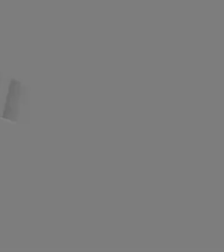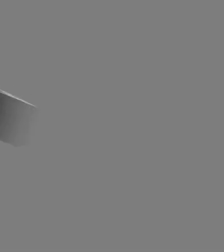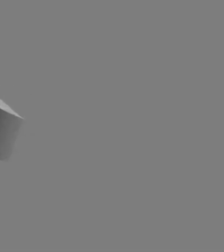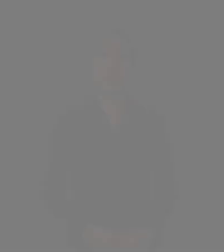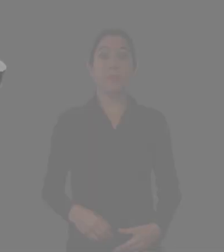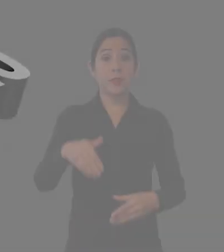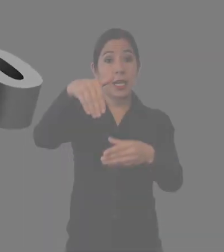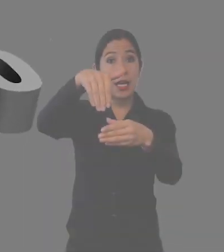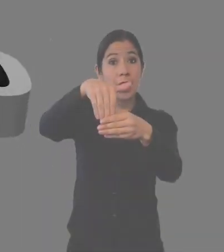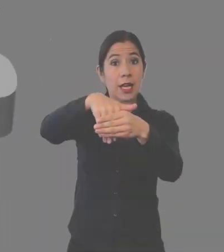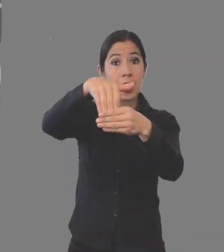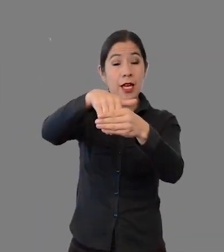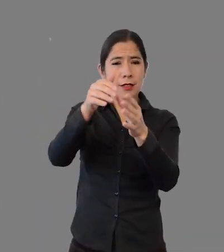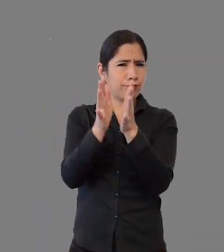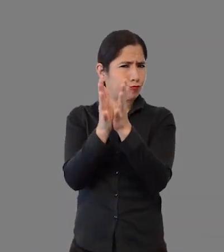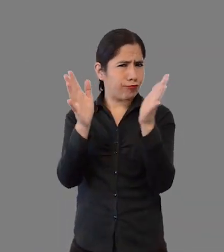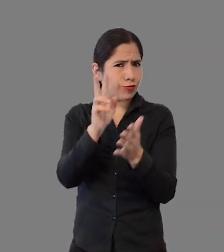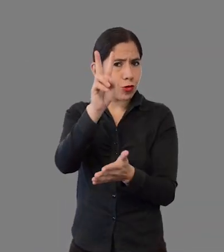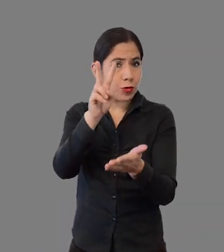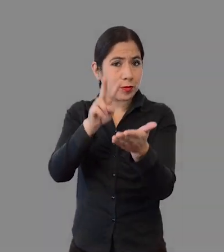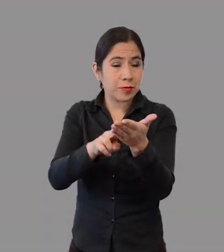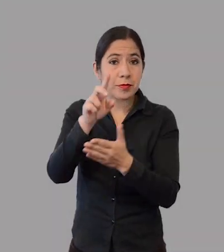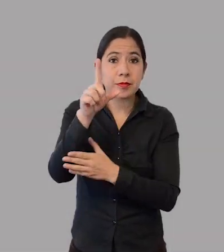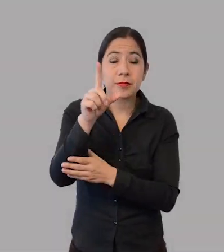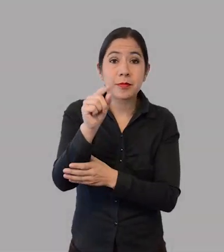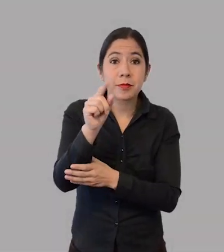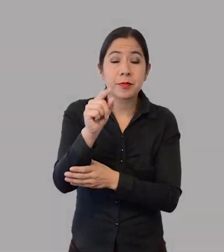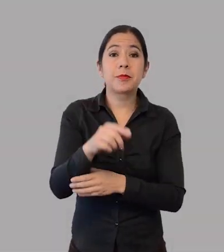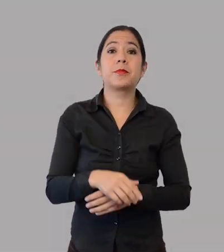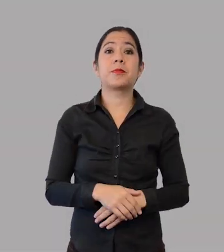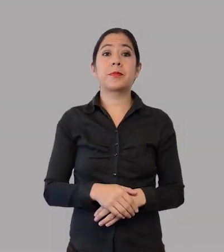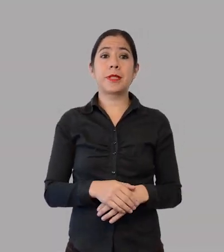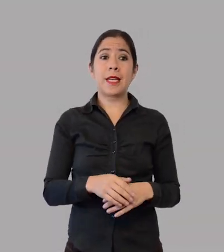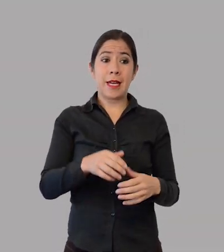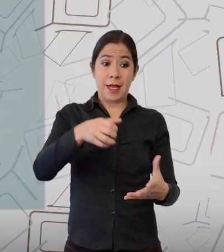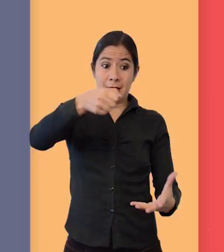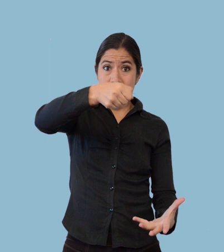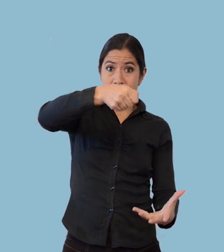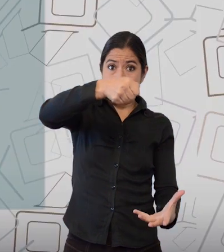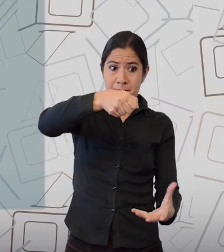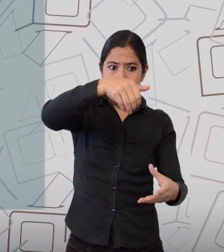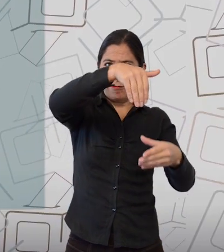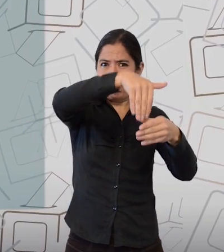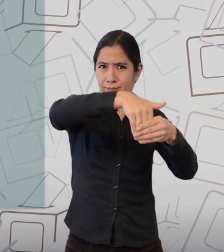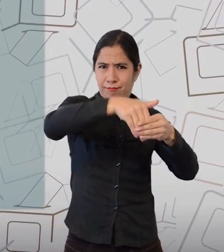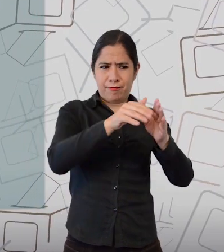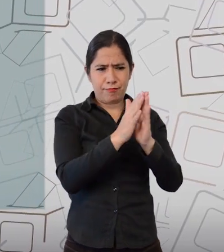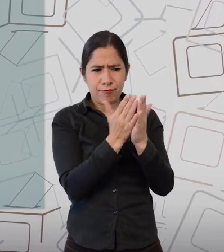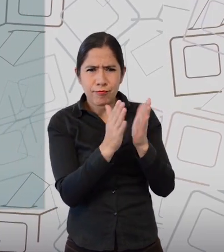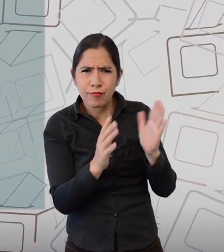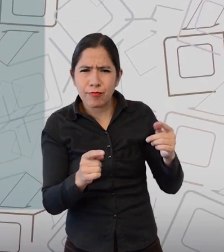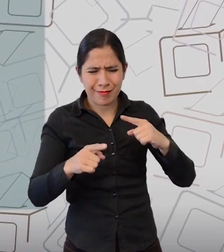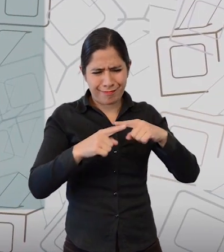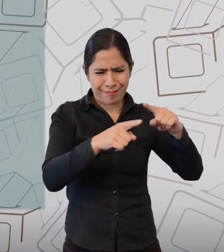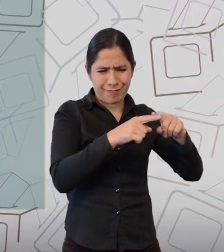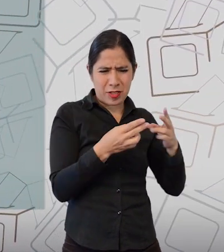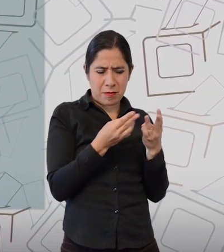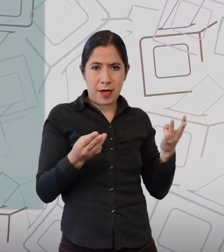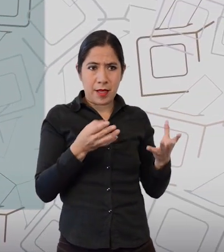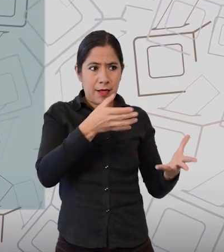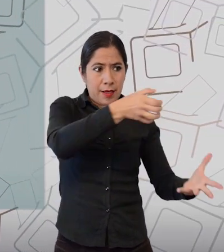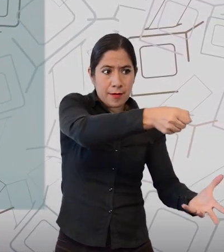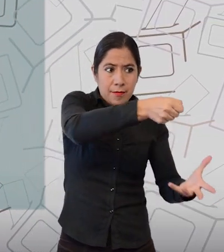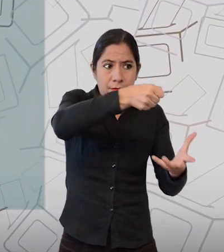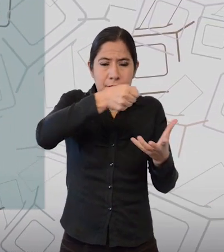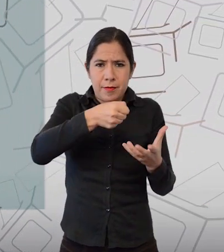En las elecciones generales 2020, cada una de las etapas del manejo de la maleta